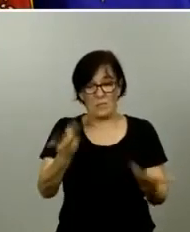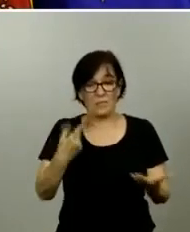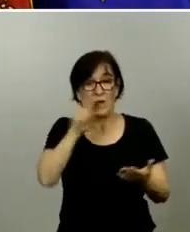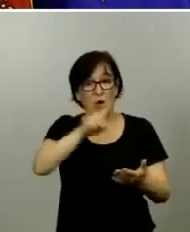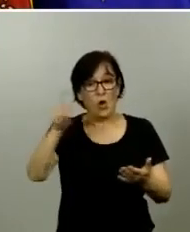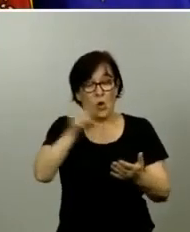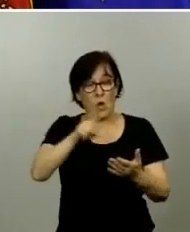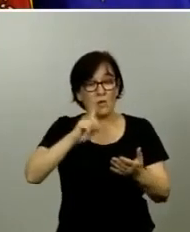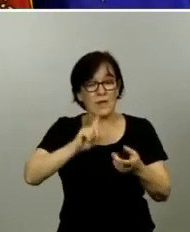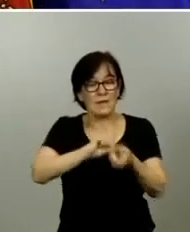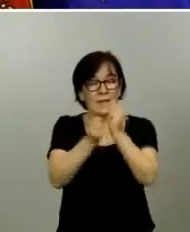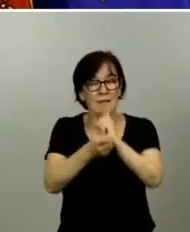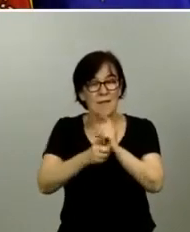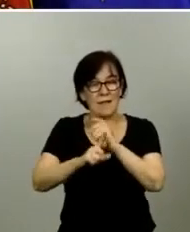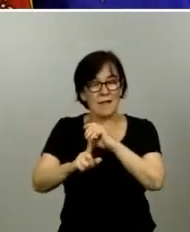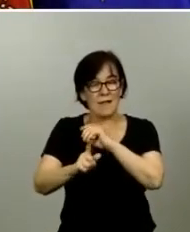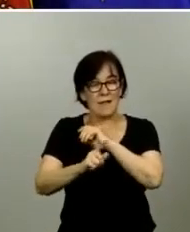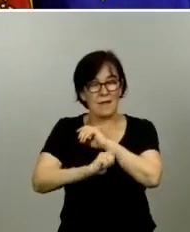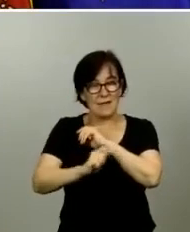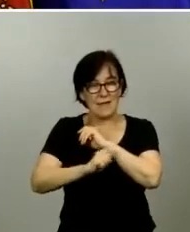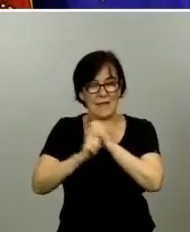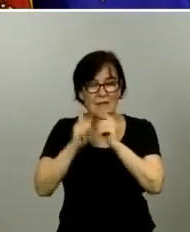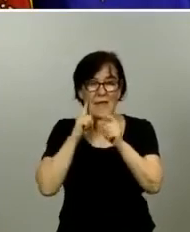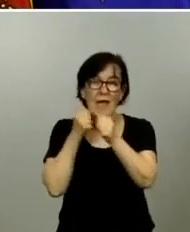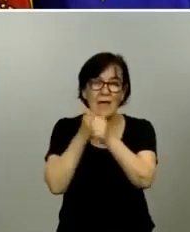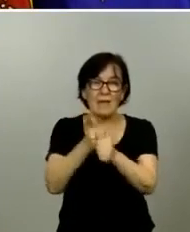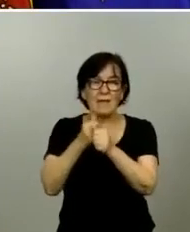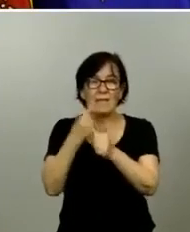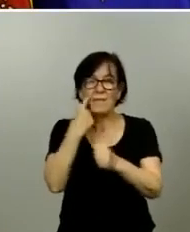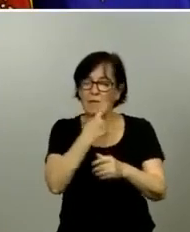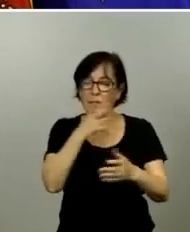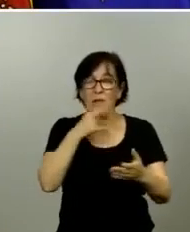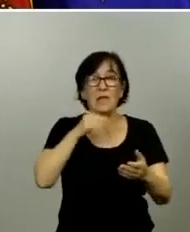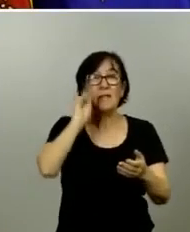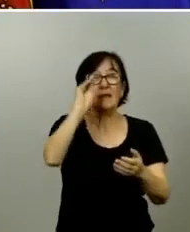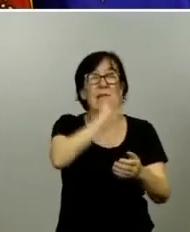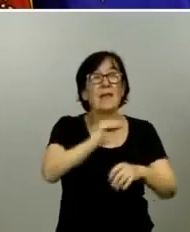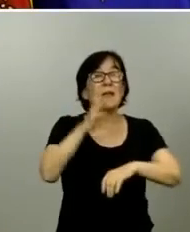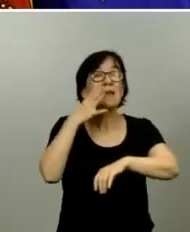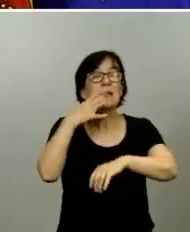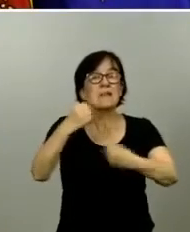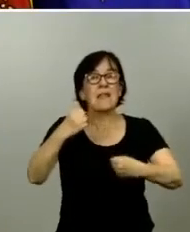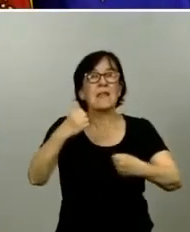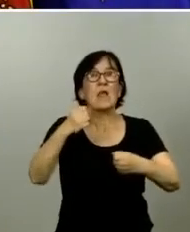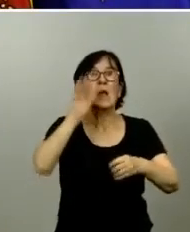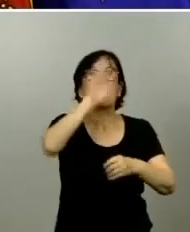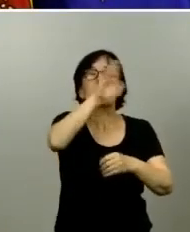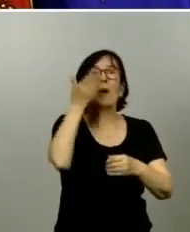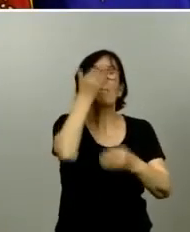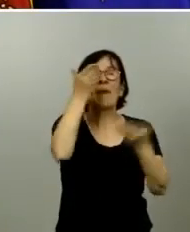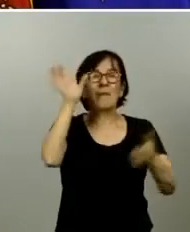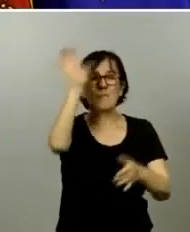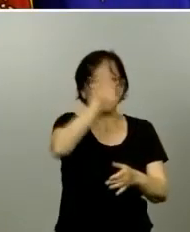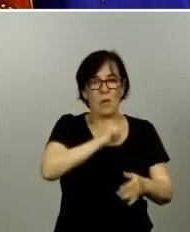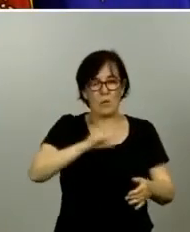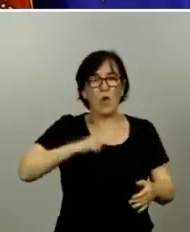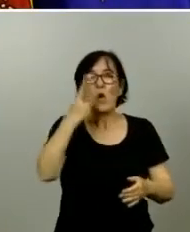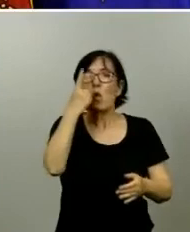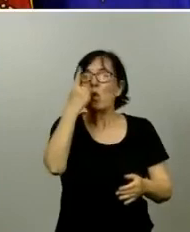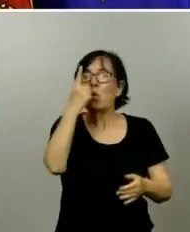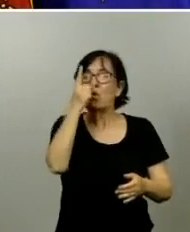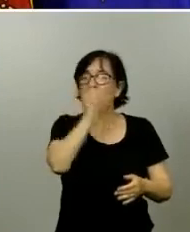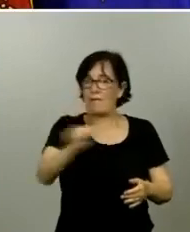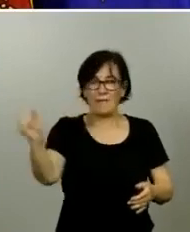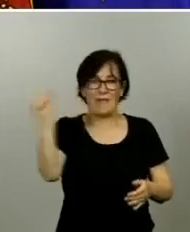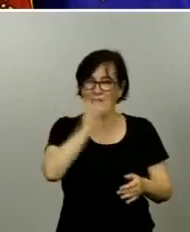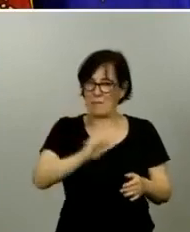los datos específicos de sanitarios los solicitamos a las comunidades autónomas una vez a la semana únicamente tenemos alguna información de fondo sabemos